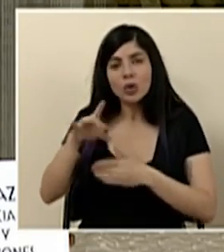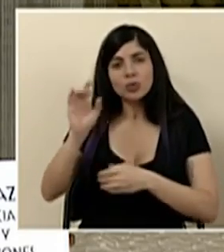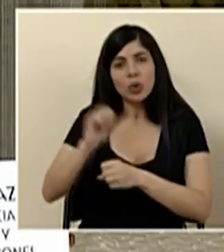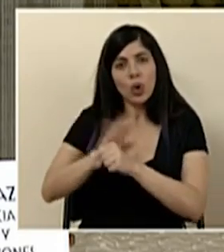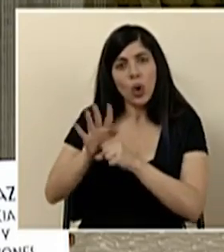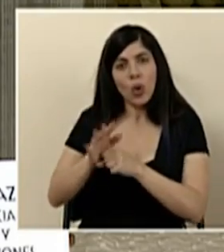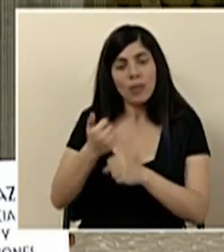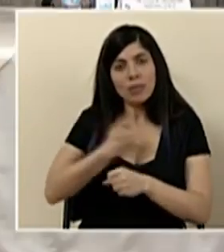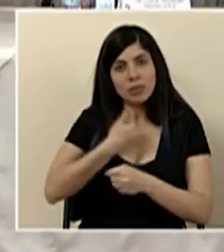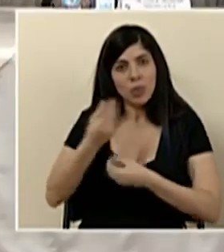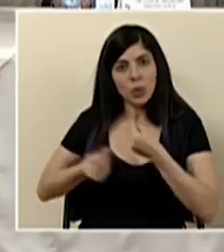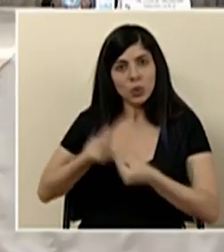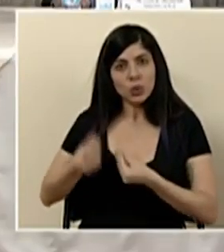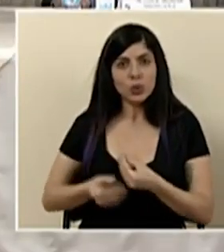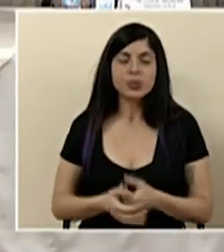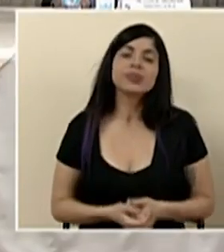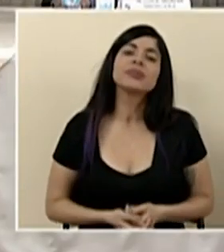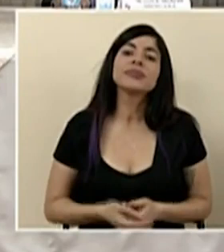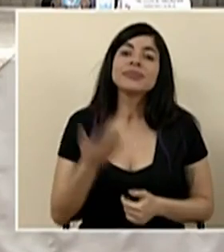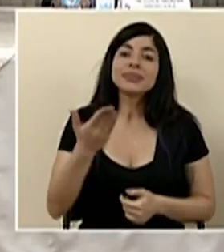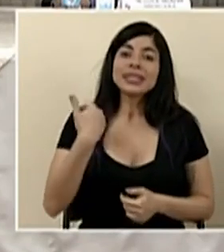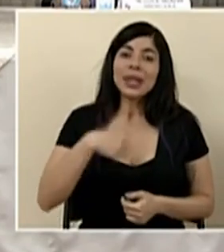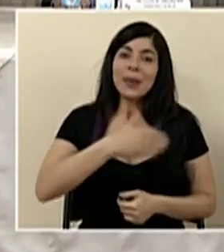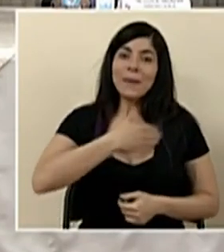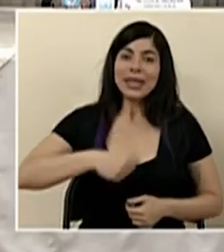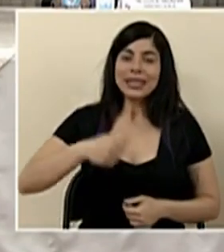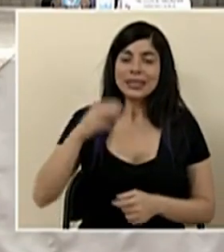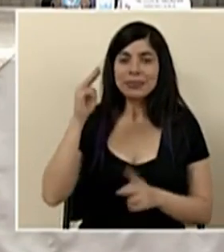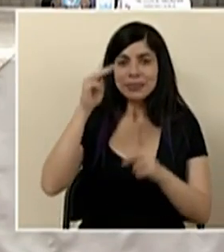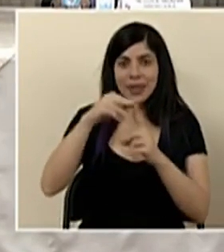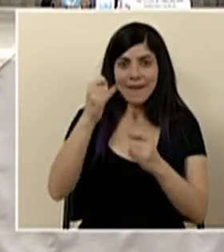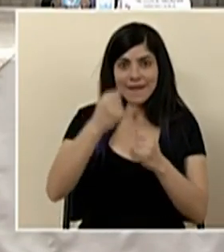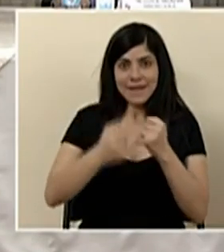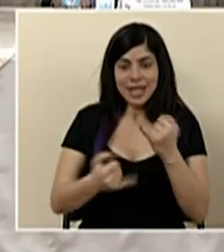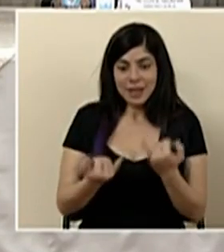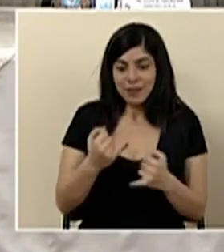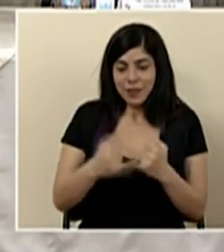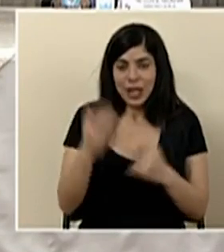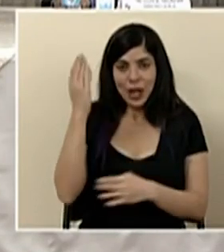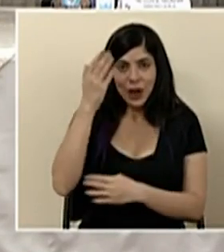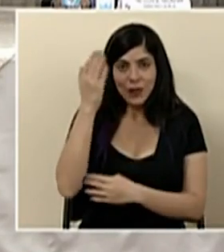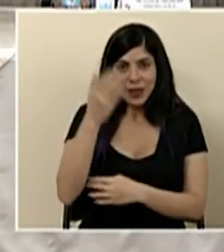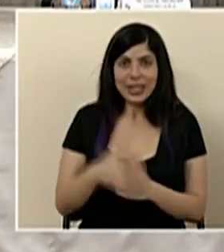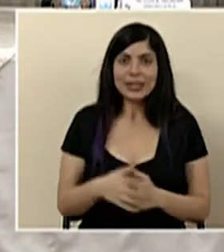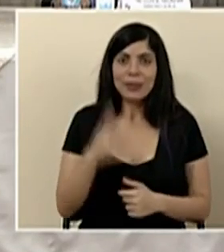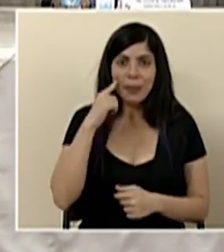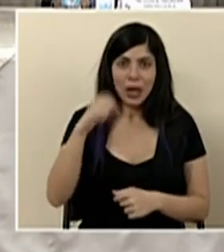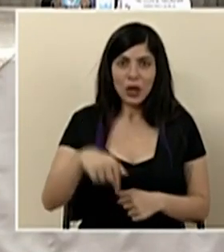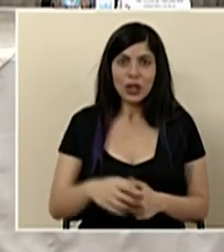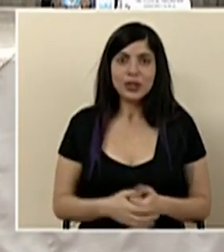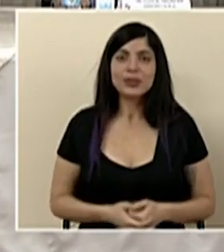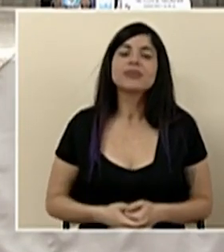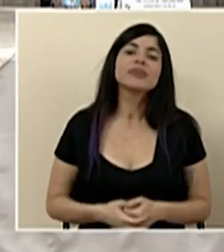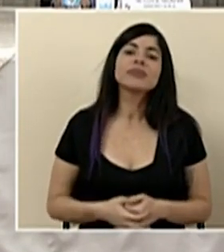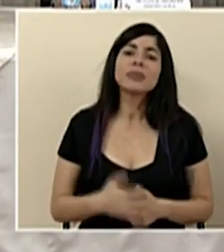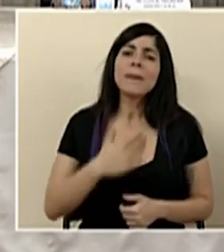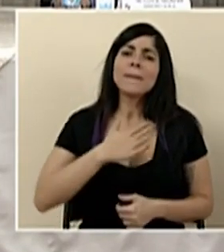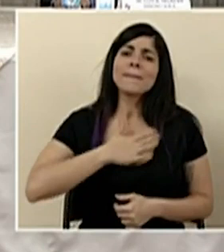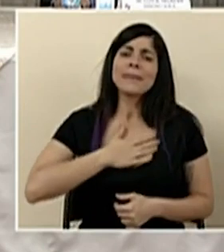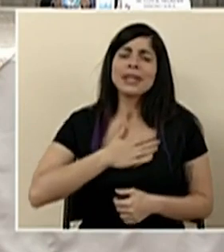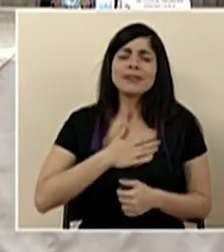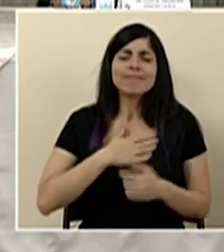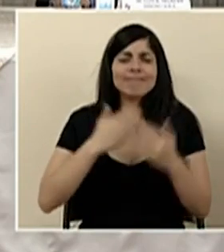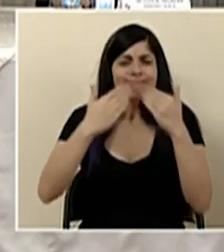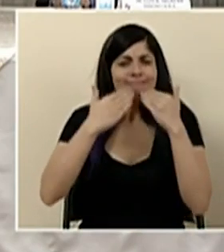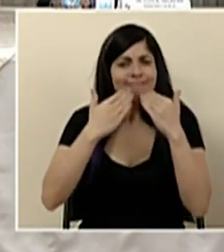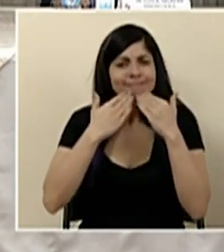-19 señor presidente su mensaje final llegamos al final de la conferencia de prensa para el día de hoy mi